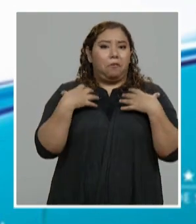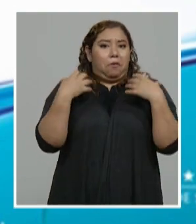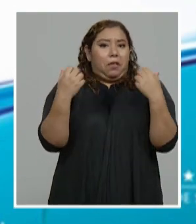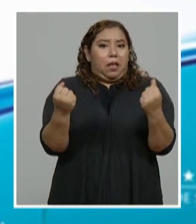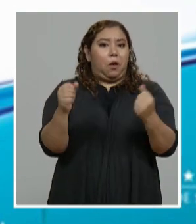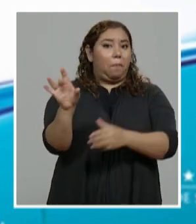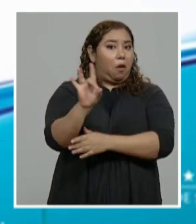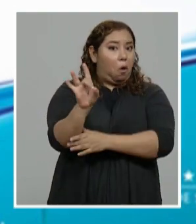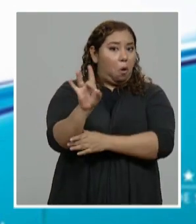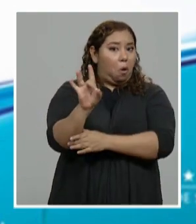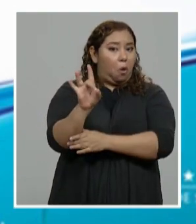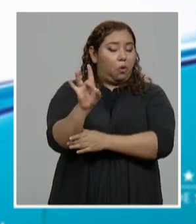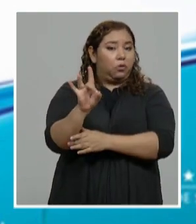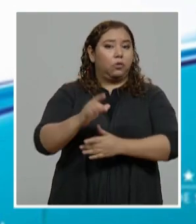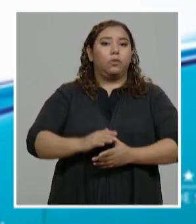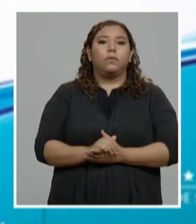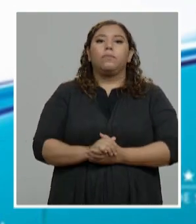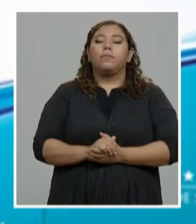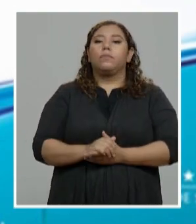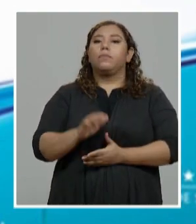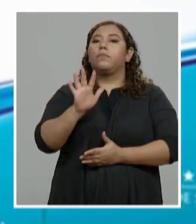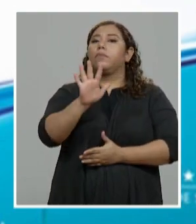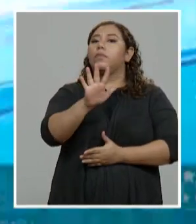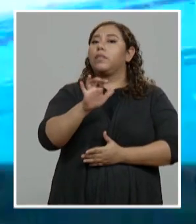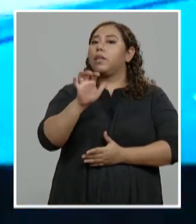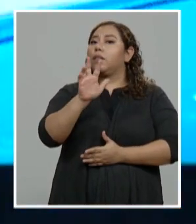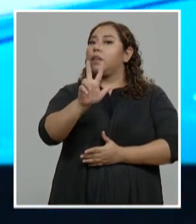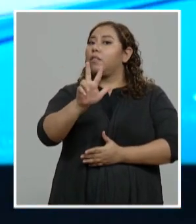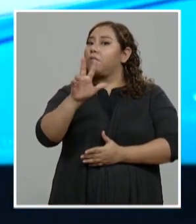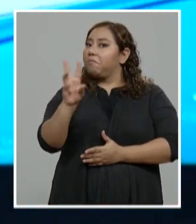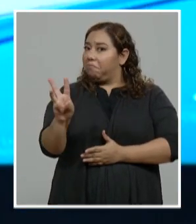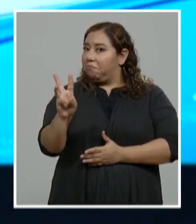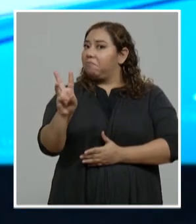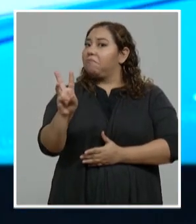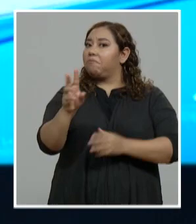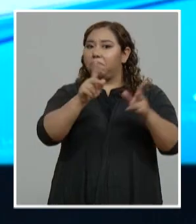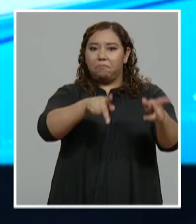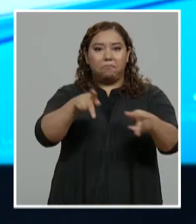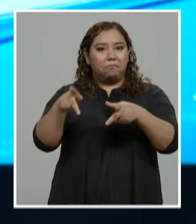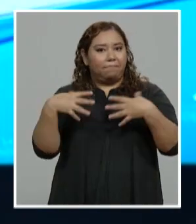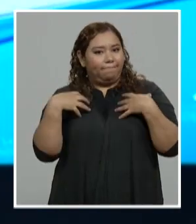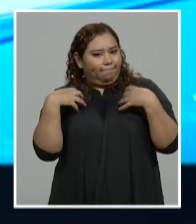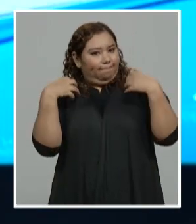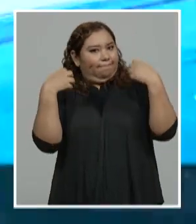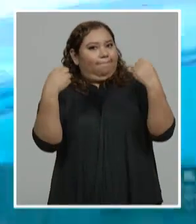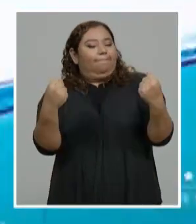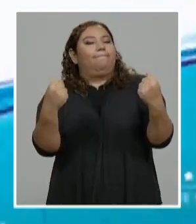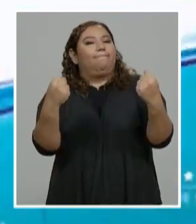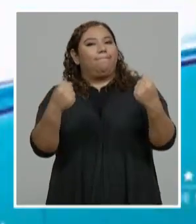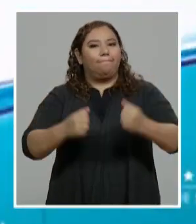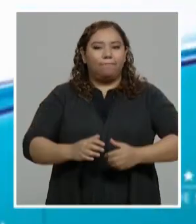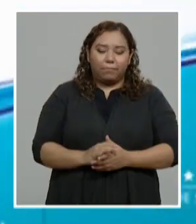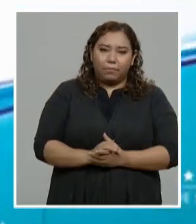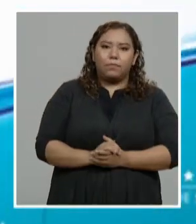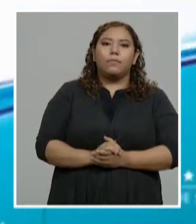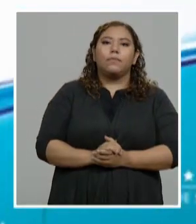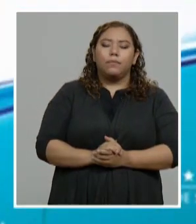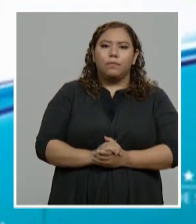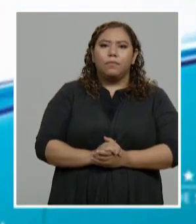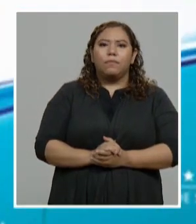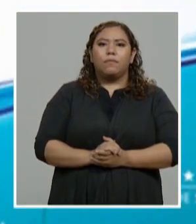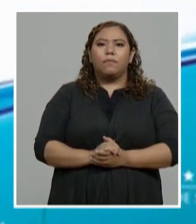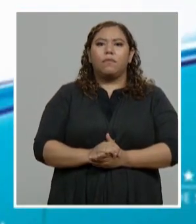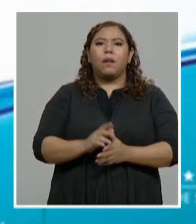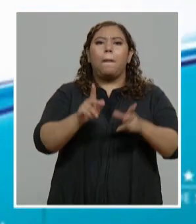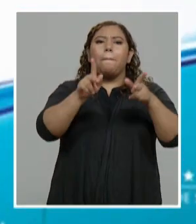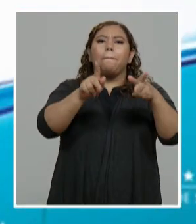en la cual ya nos acumulan 536 recuperados en nuestro país. También, ¿dónde están, dónde